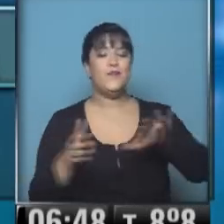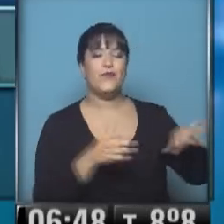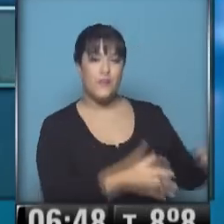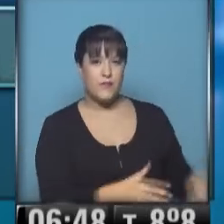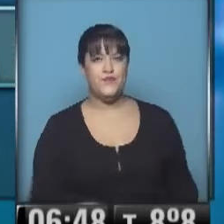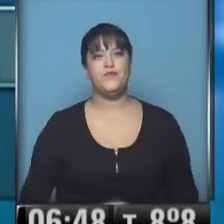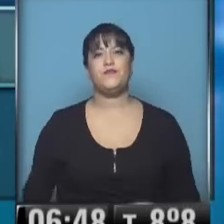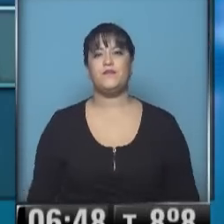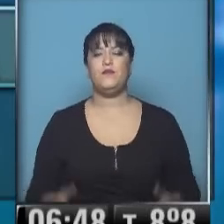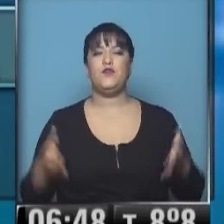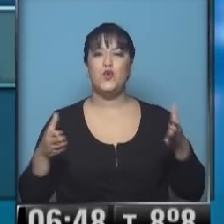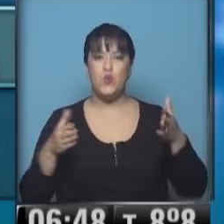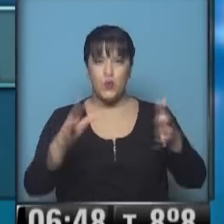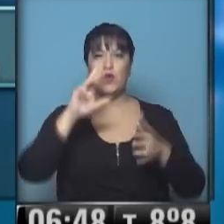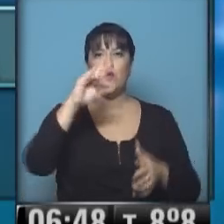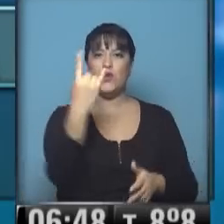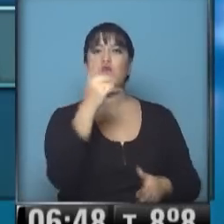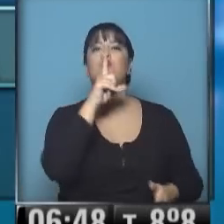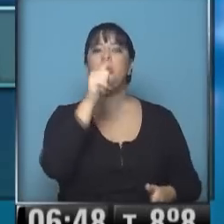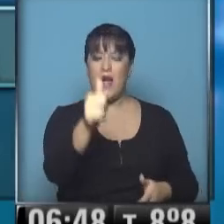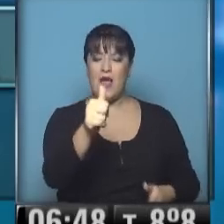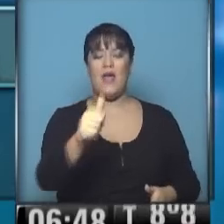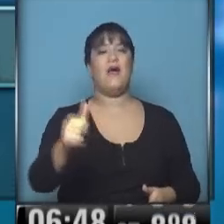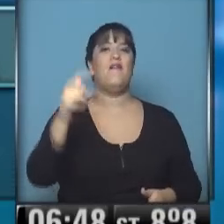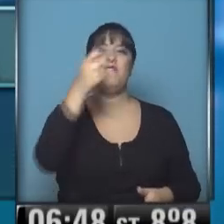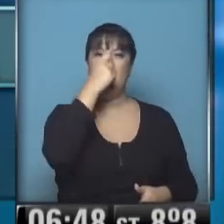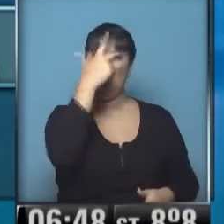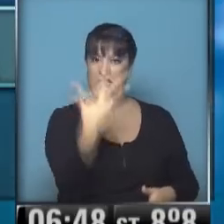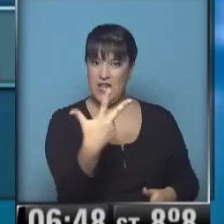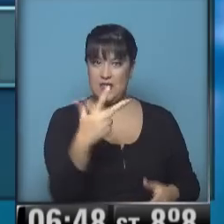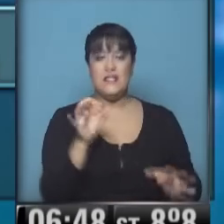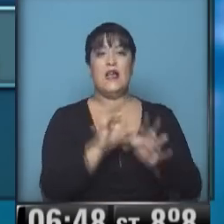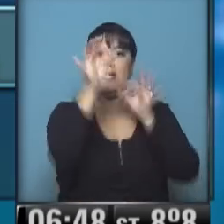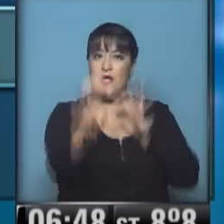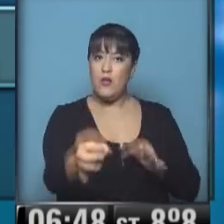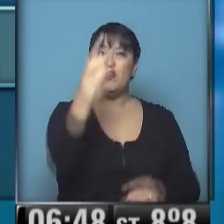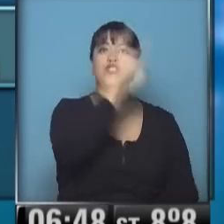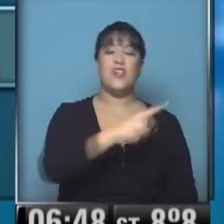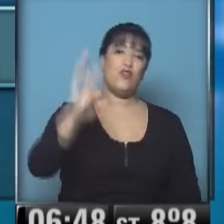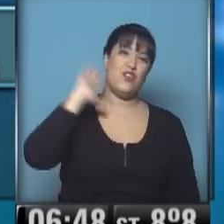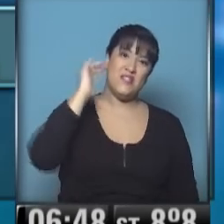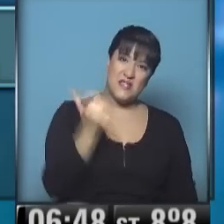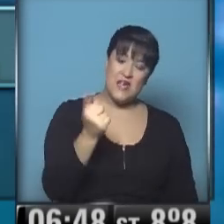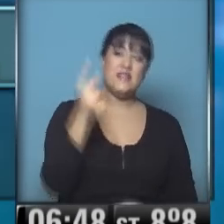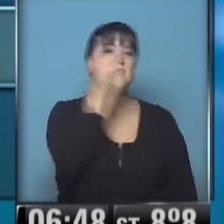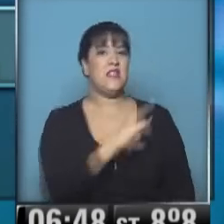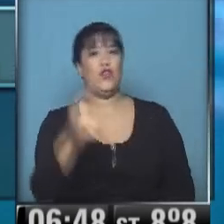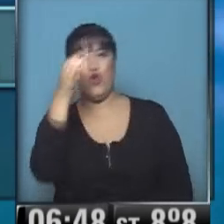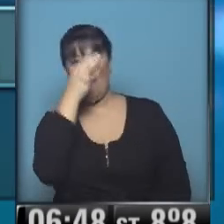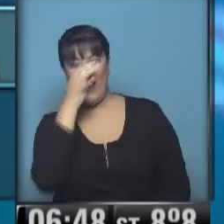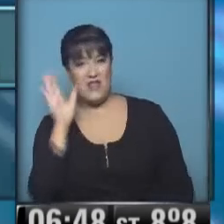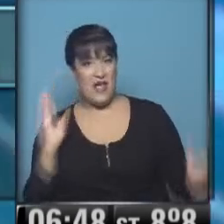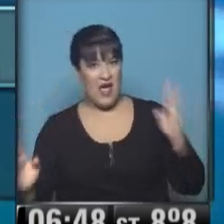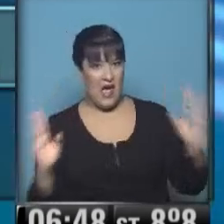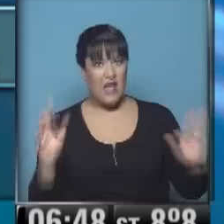vamos hasta Río Negro, por la ruta 23, entre el kilómetro 116 al 120. También